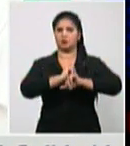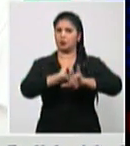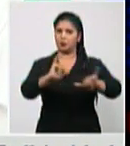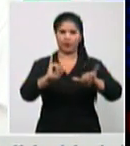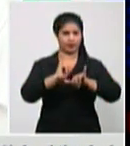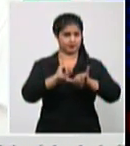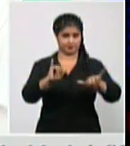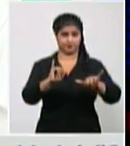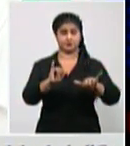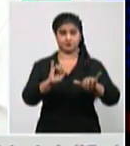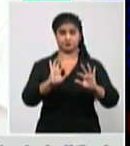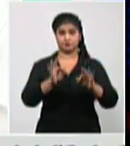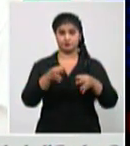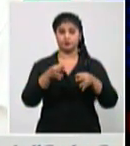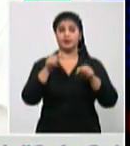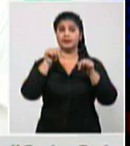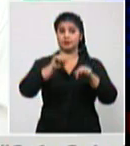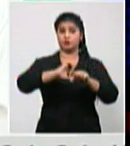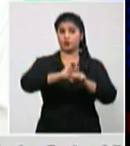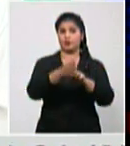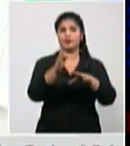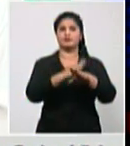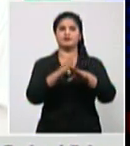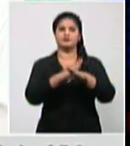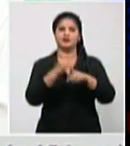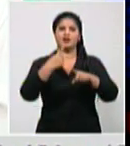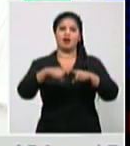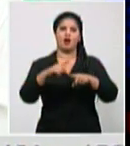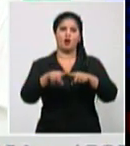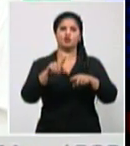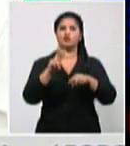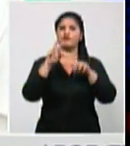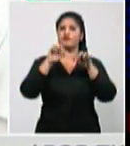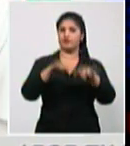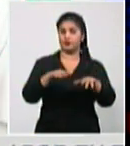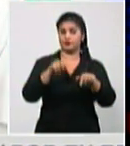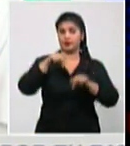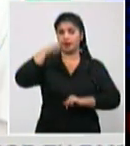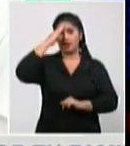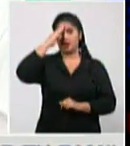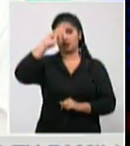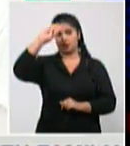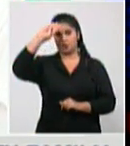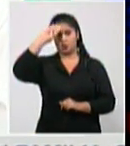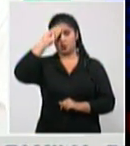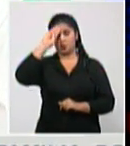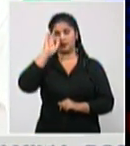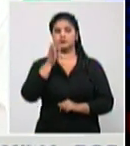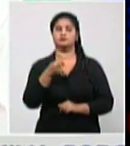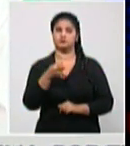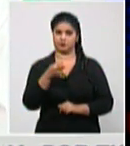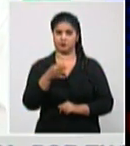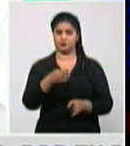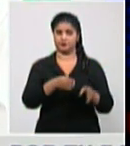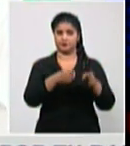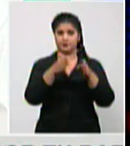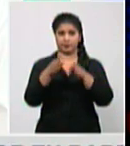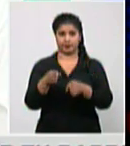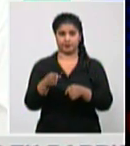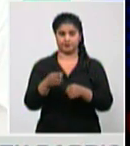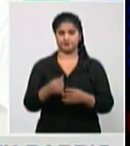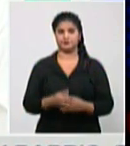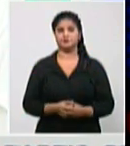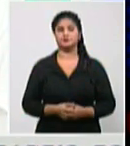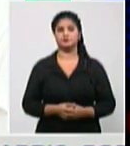de que en Cuba se ingresa el 100% de los casos confirmados y el que no está muy al